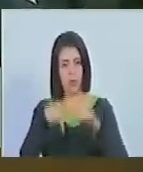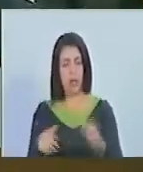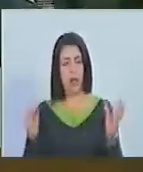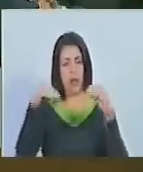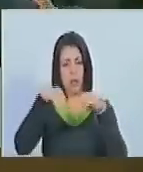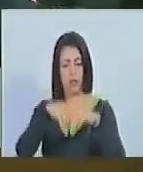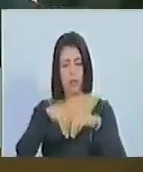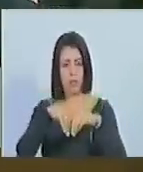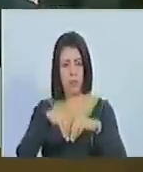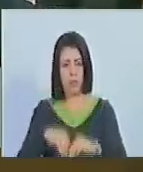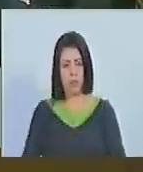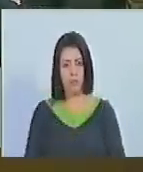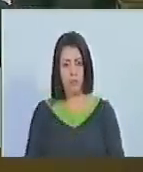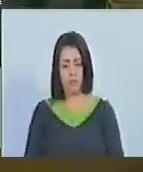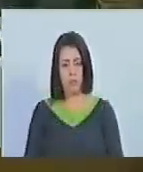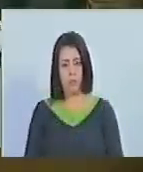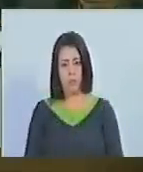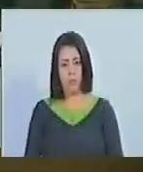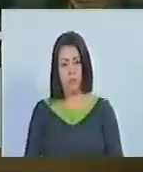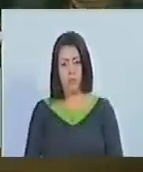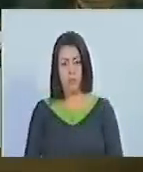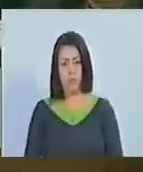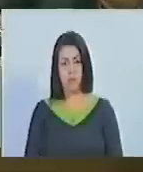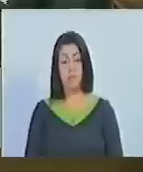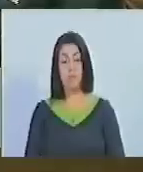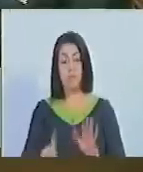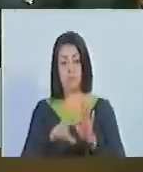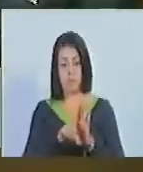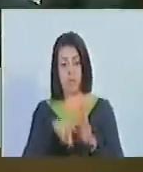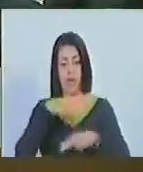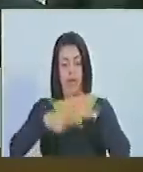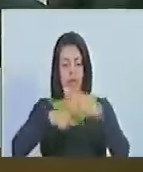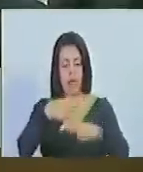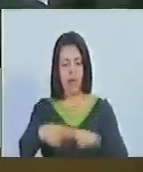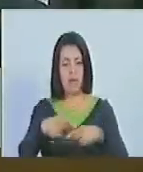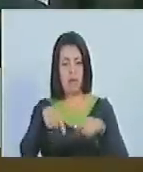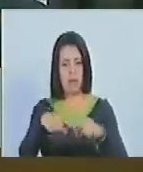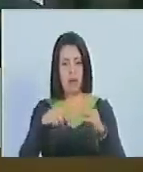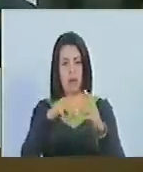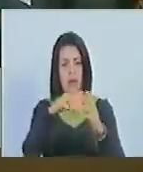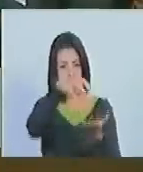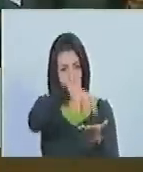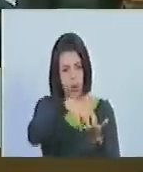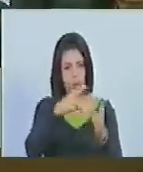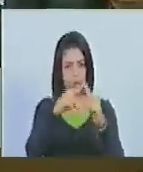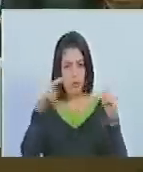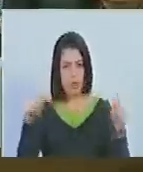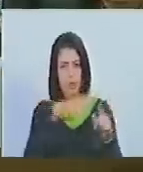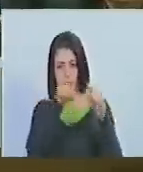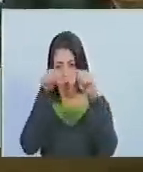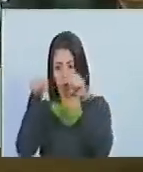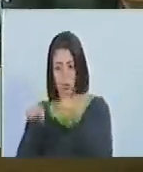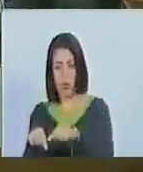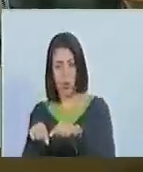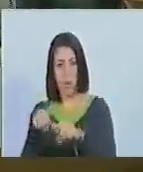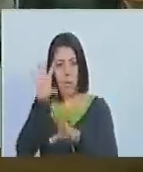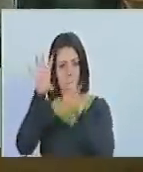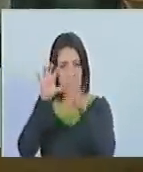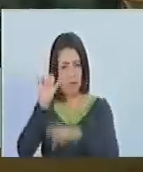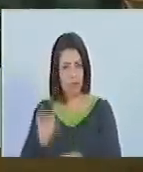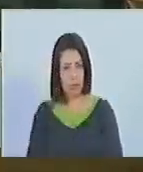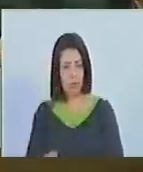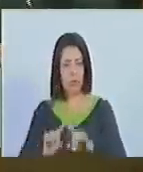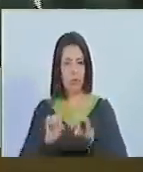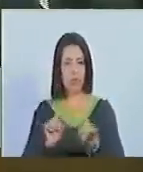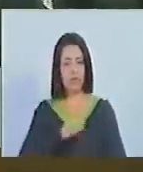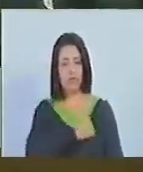el acuerdo lo que es legado de ese Congreso de Panamá termina siendo lo que hoy es UNASUR y que